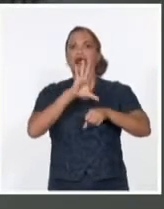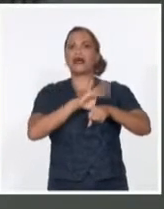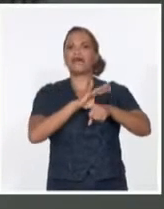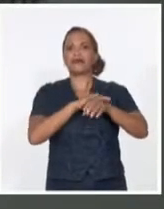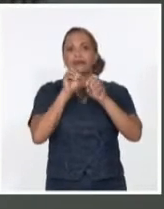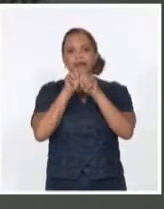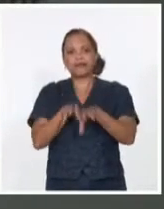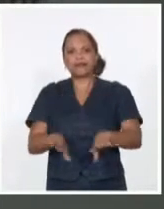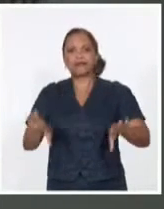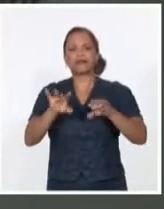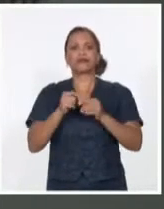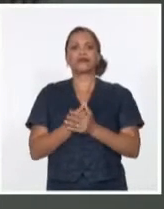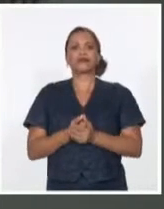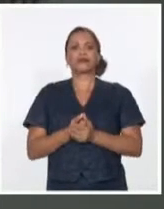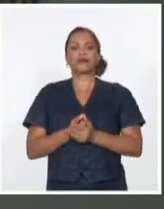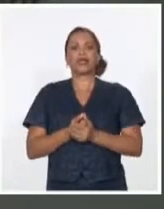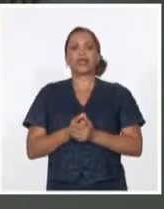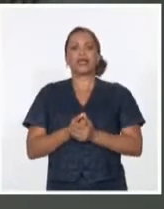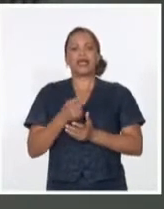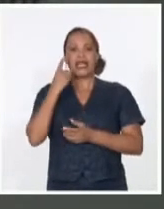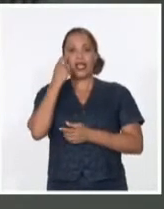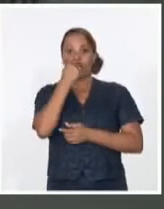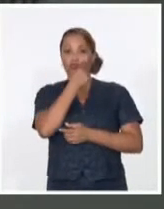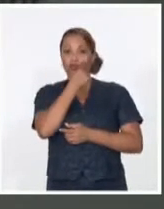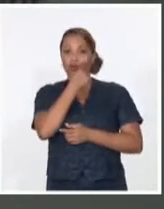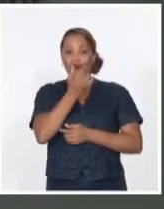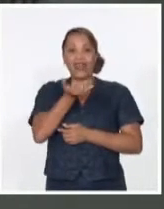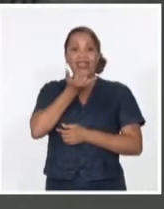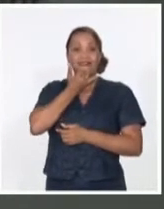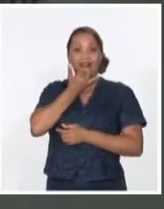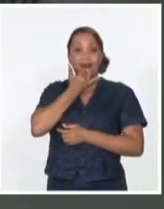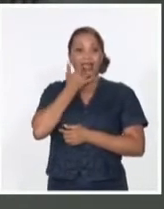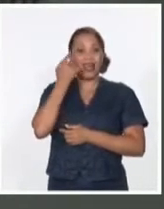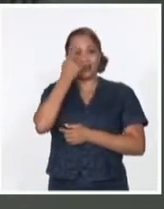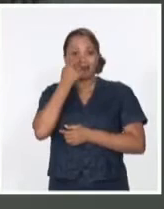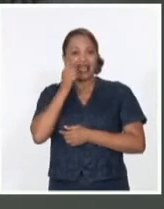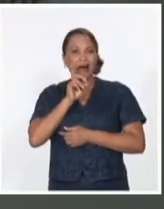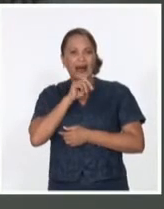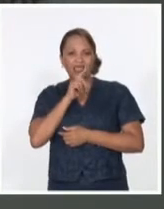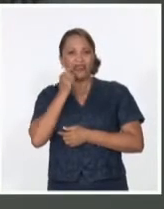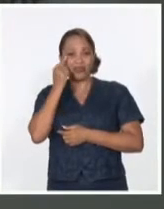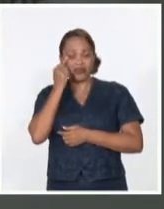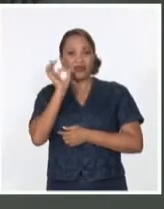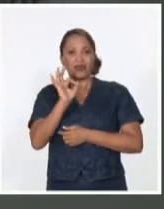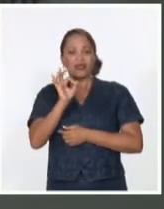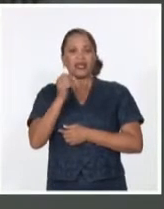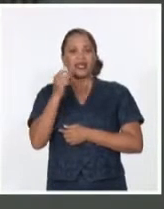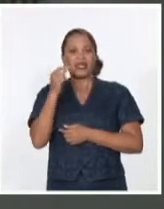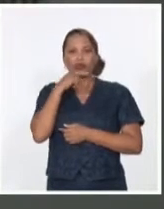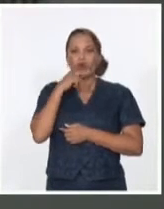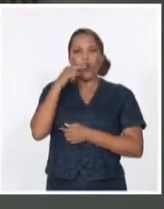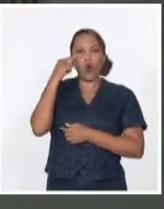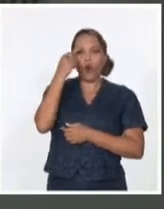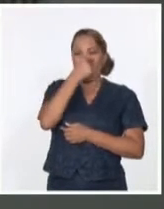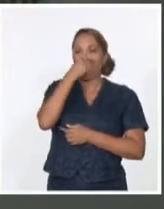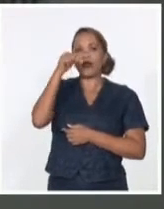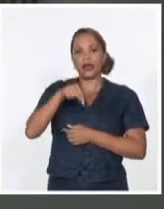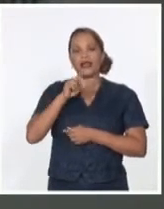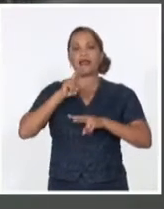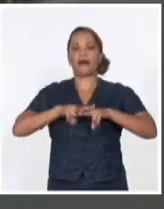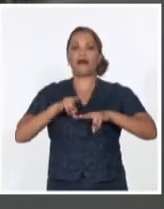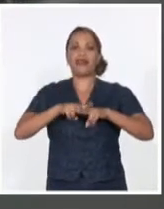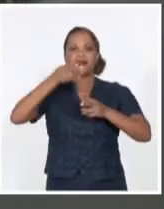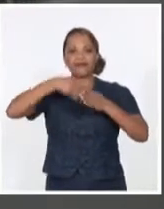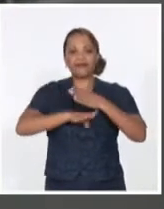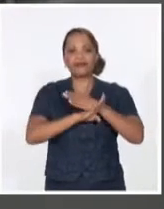la conjuntivitis hemorrágica aparecida de forma explosiva en la capital de la República. En menos de